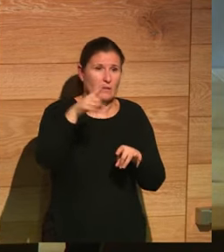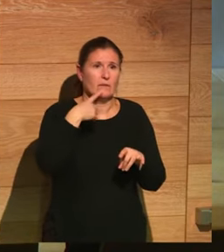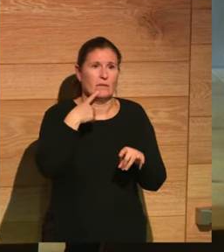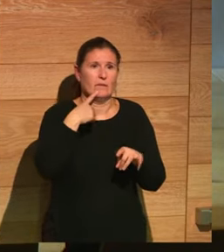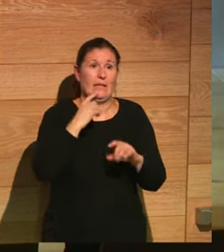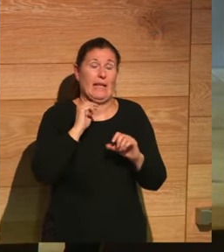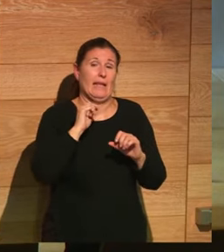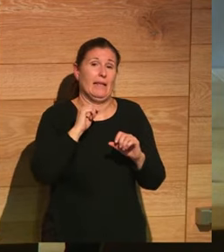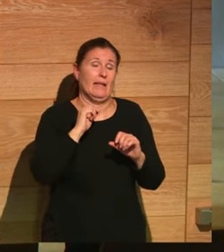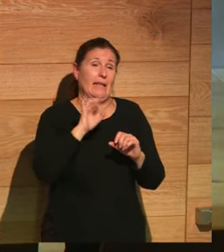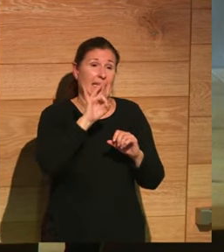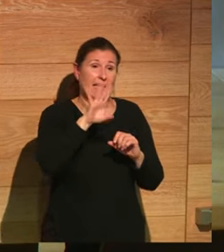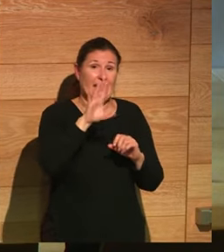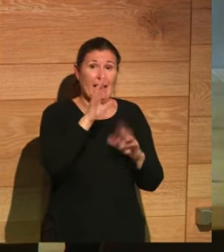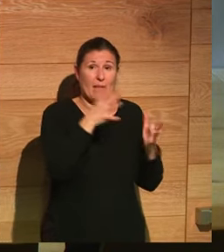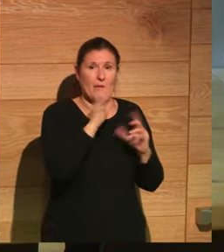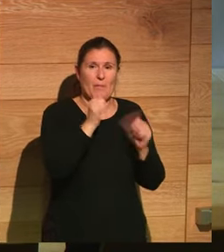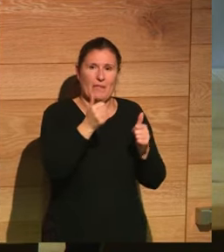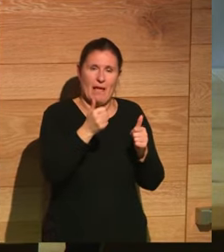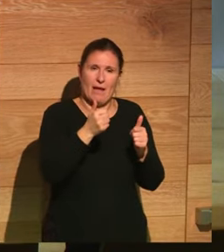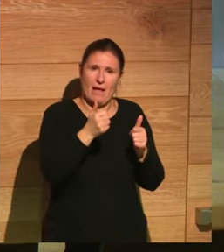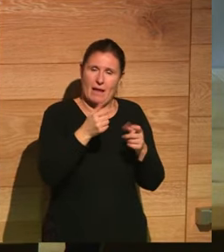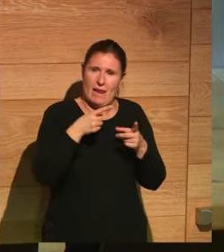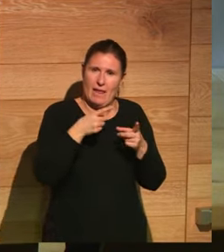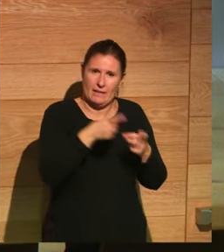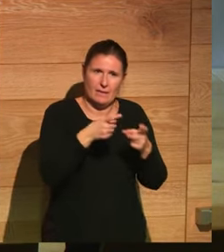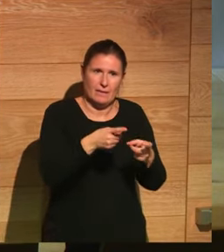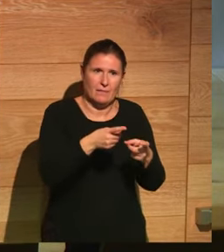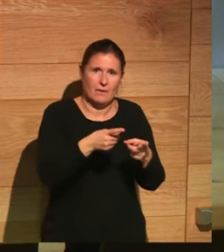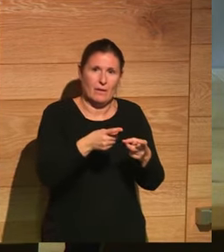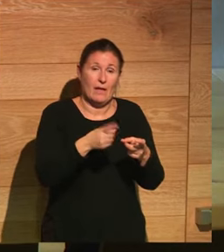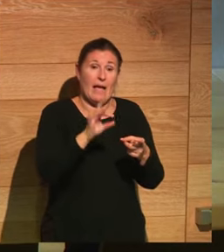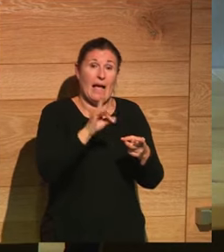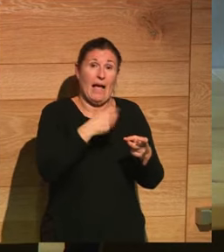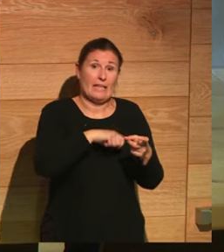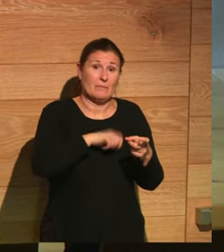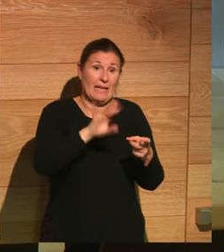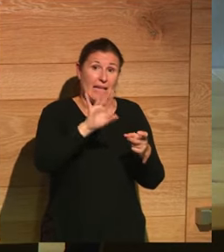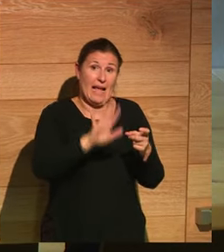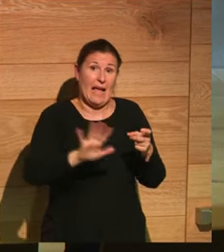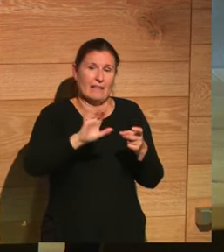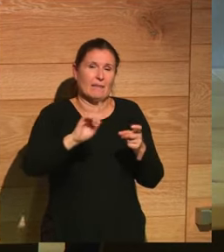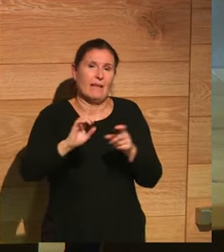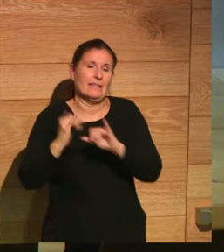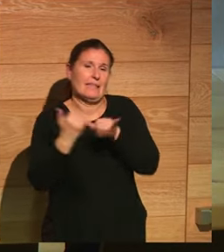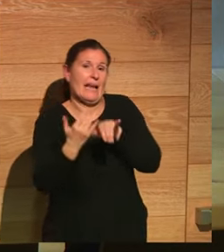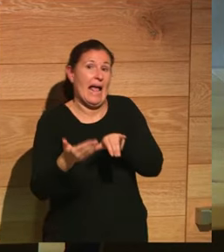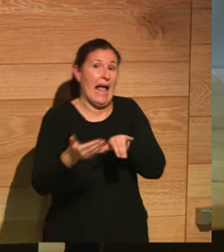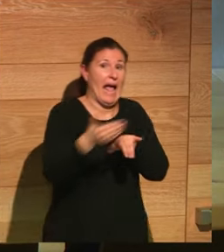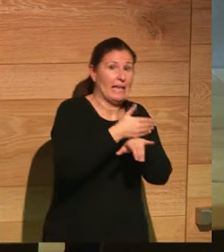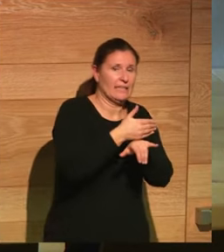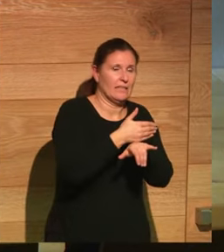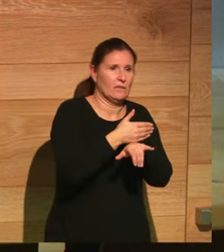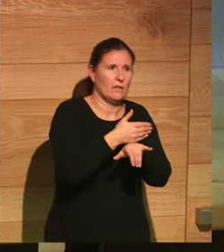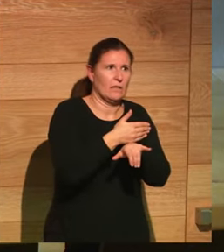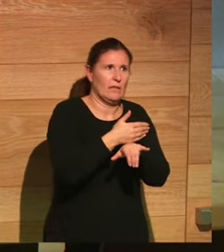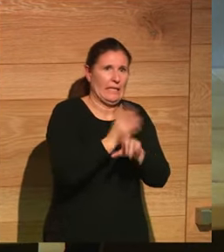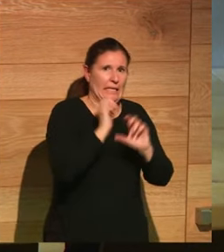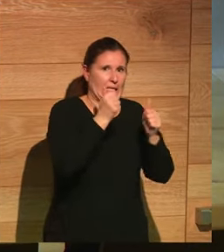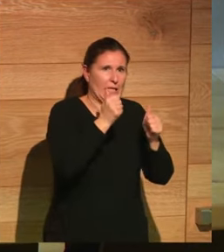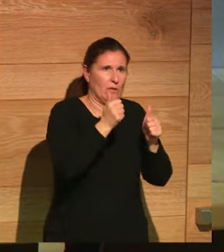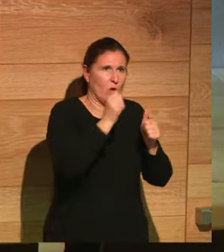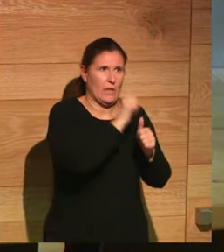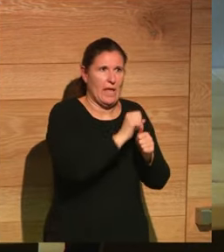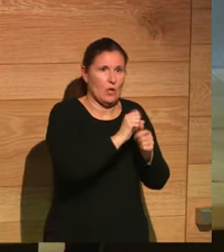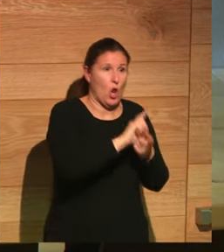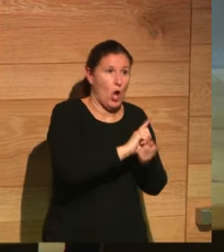las campañas militares pero necesitaban llegar a Hispania antes y entonces dijeron bueno pues cambiamos el inicio del año al 1